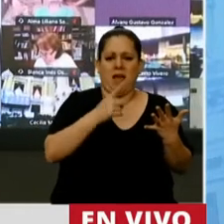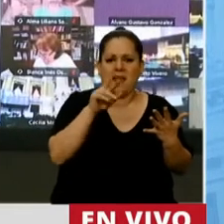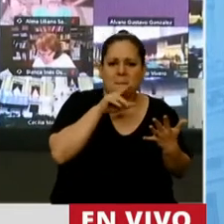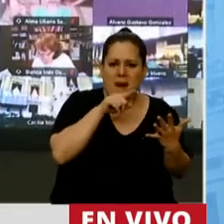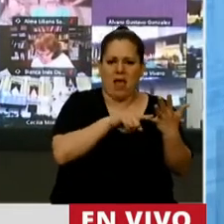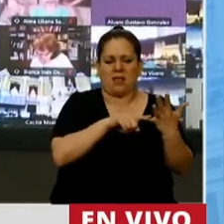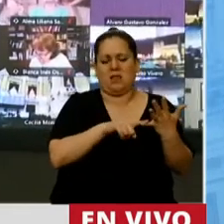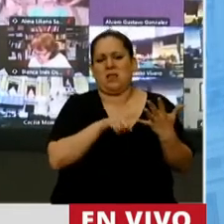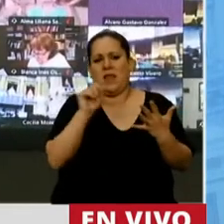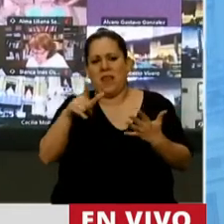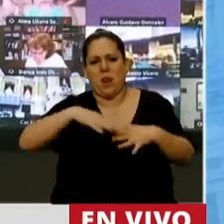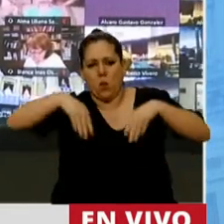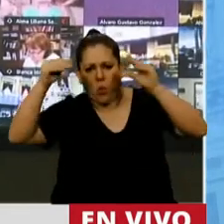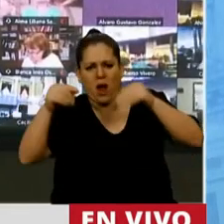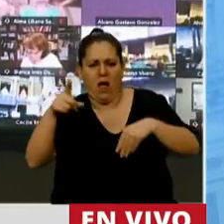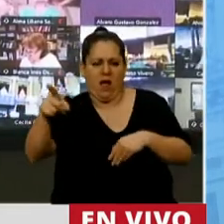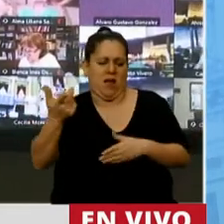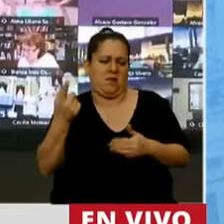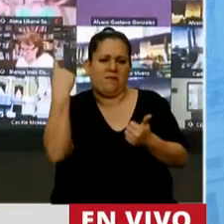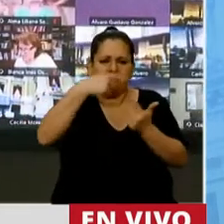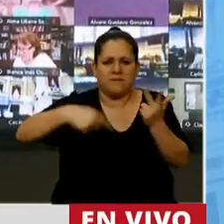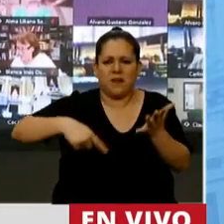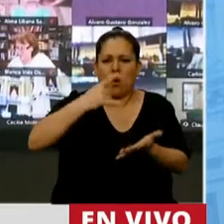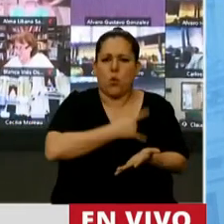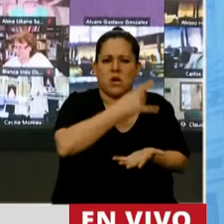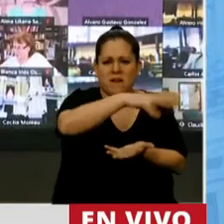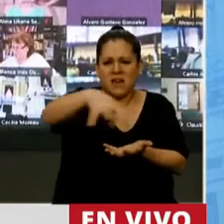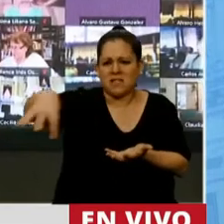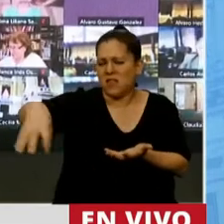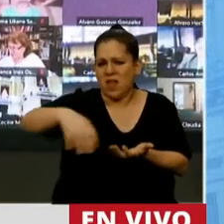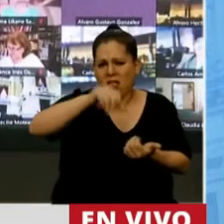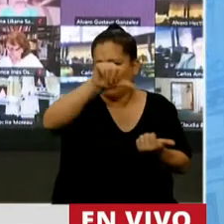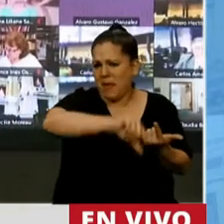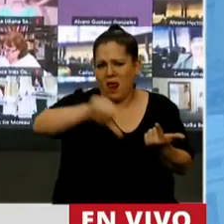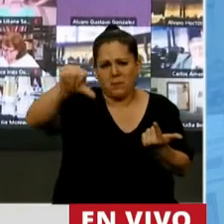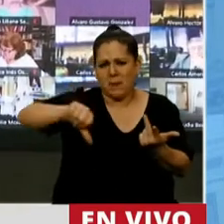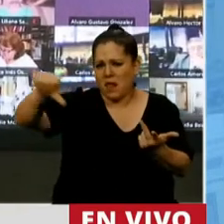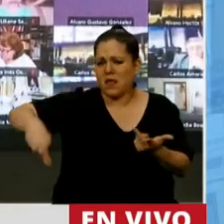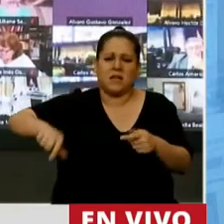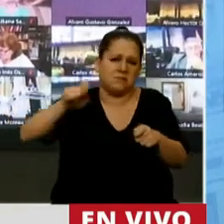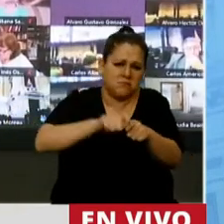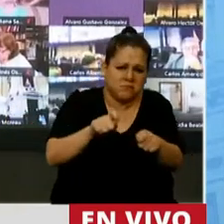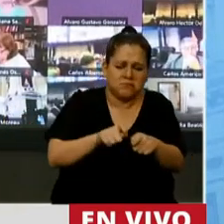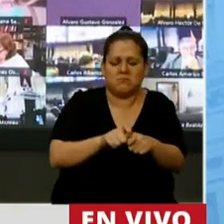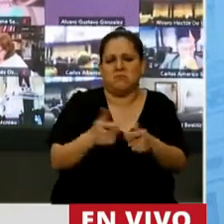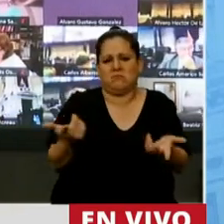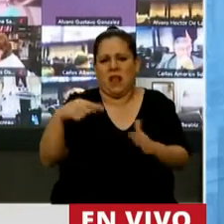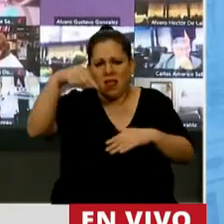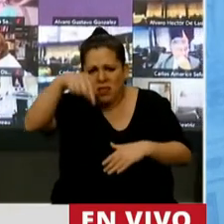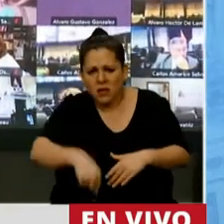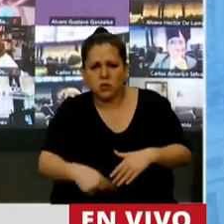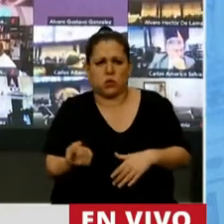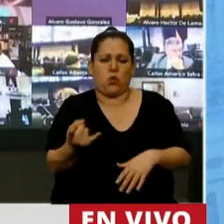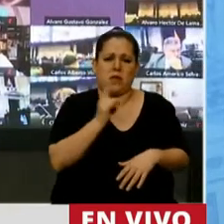perdió la de Electoral, la de Luján, la de Nordeste, la de Rosario, la de Salta, la de San Juan, la de Santiago del Estero, la del Sud, la